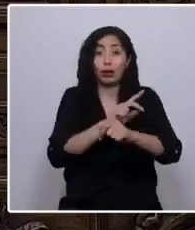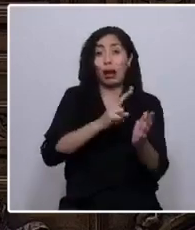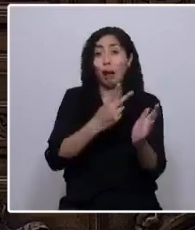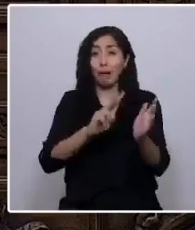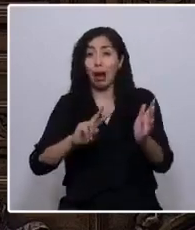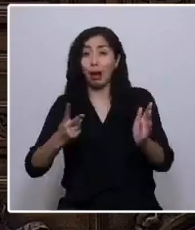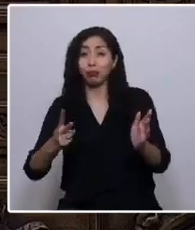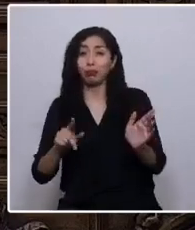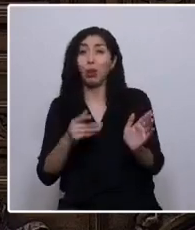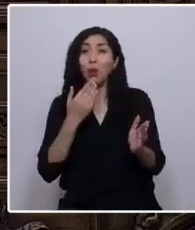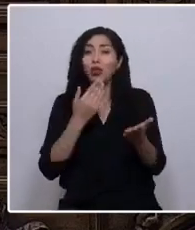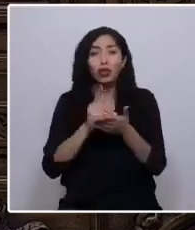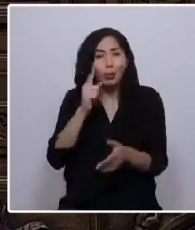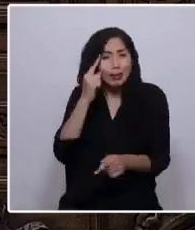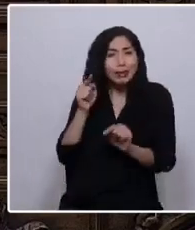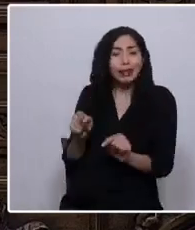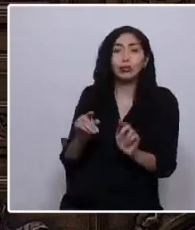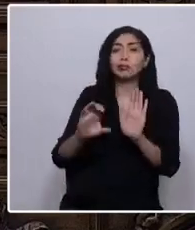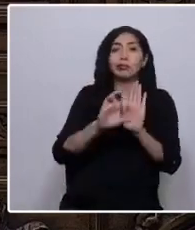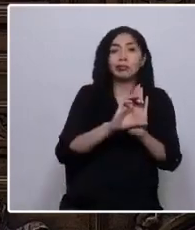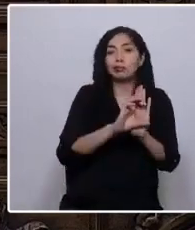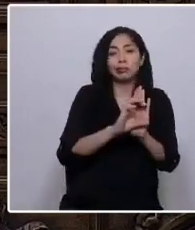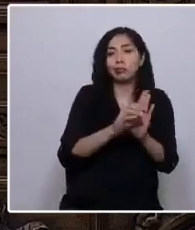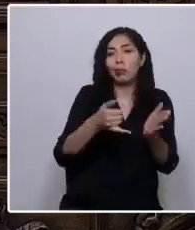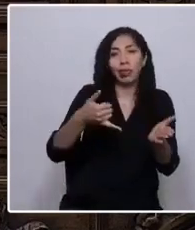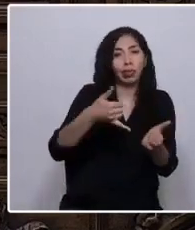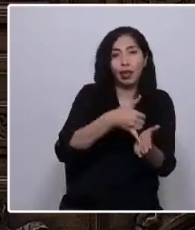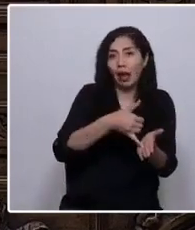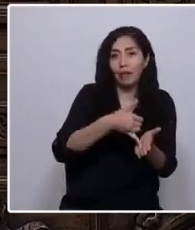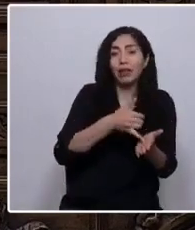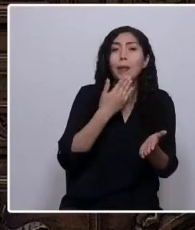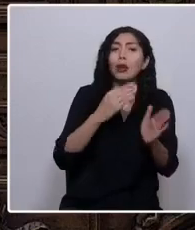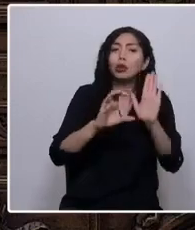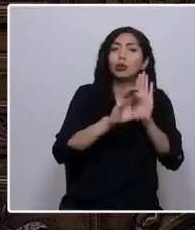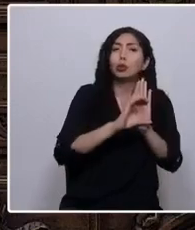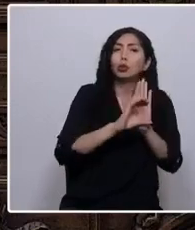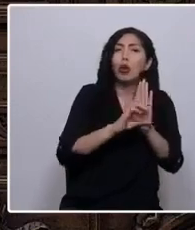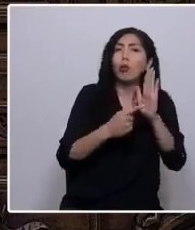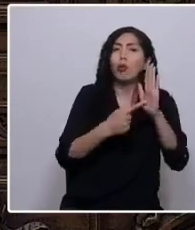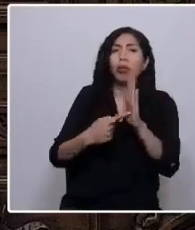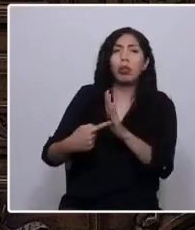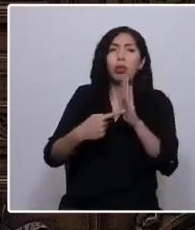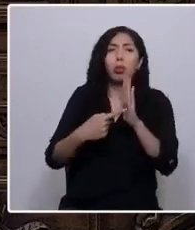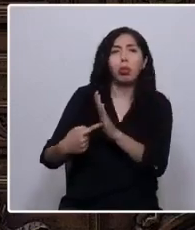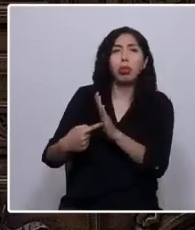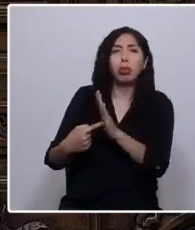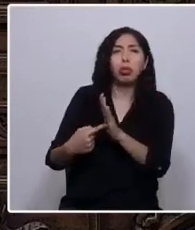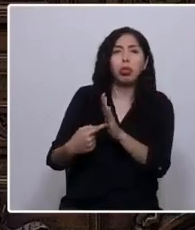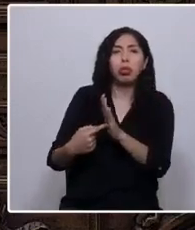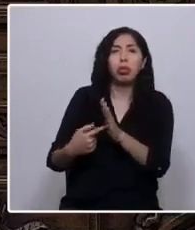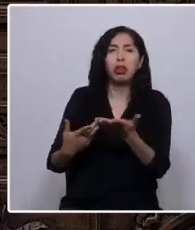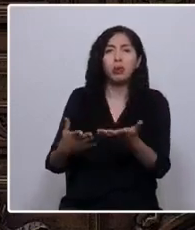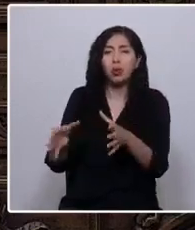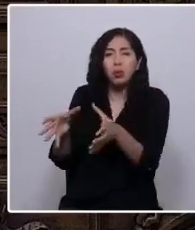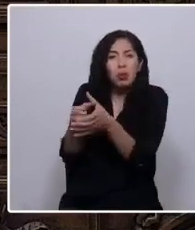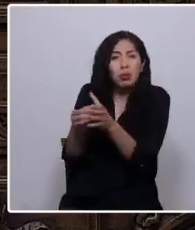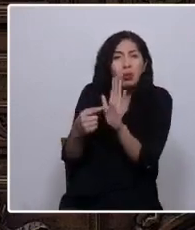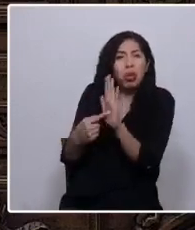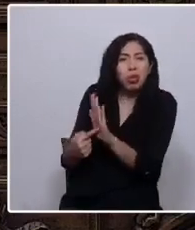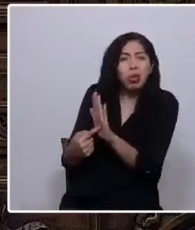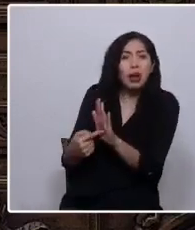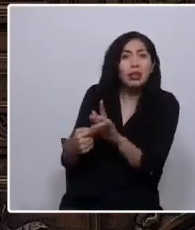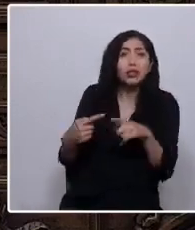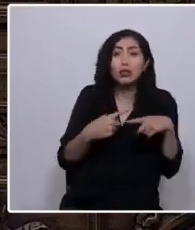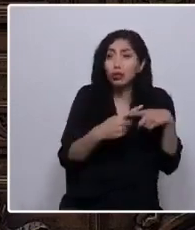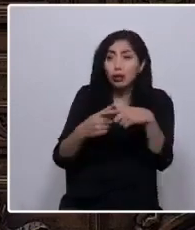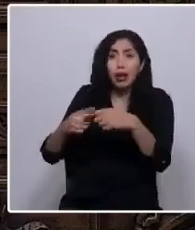corta vida. Las constituciones que excluyen y segregan en añicos identitarios de buenos y malos, de opresores y oprimidos, a una sociedad que en realidad